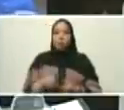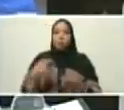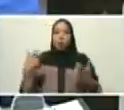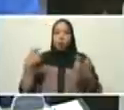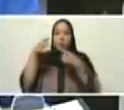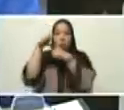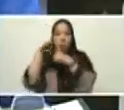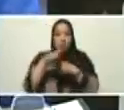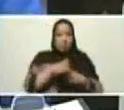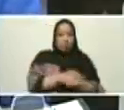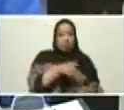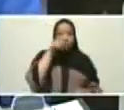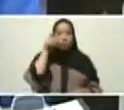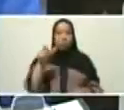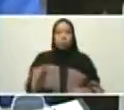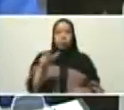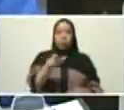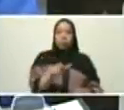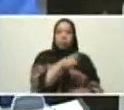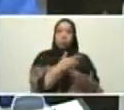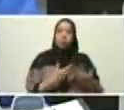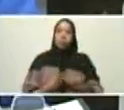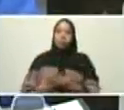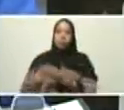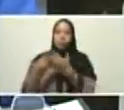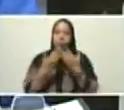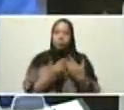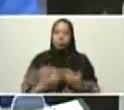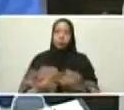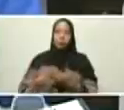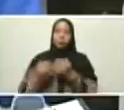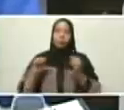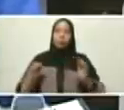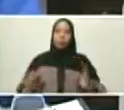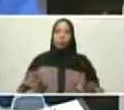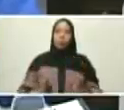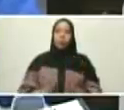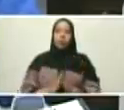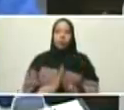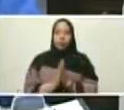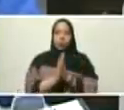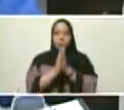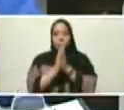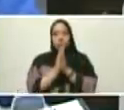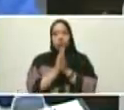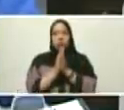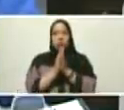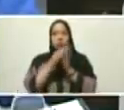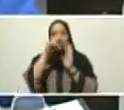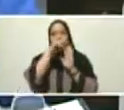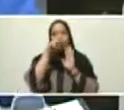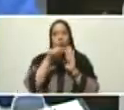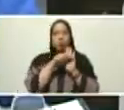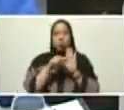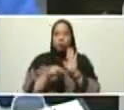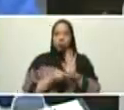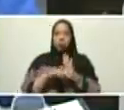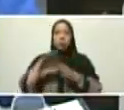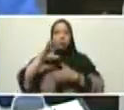imperialistas y la Santa Alianza amenazando con venir a América